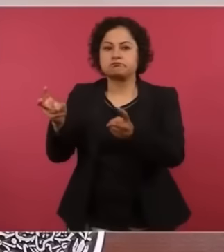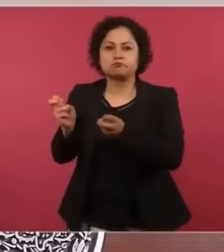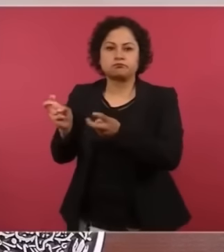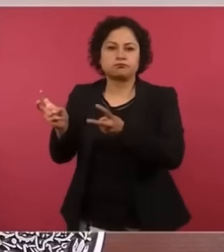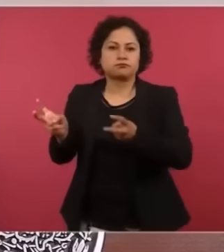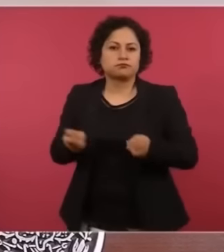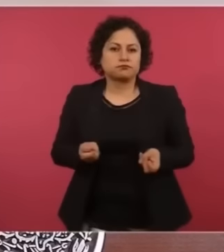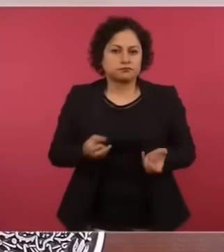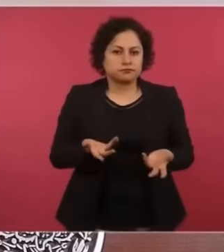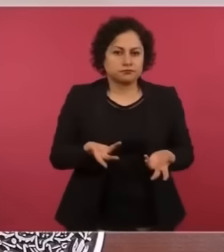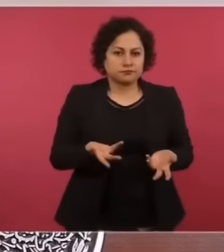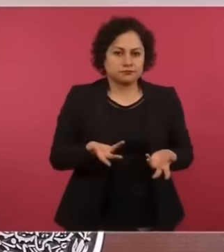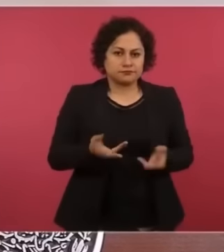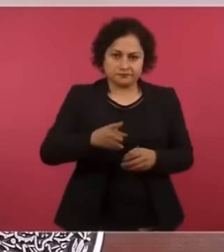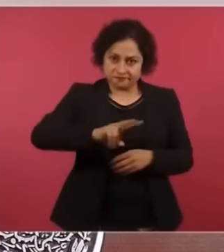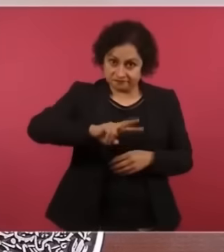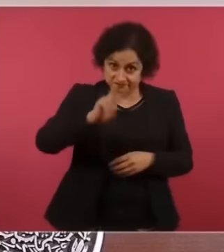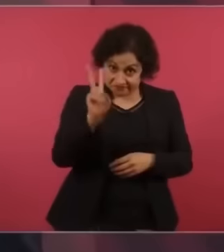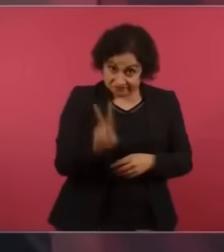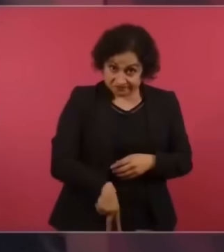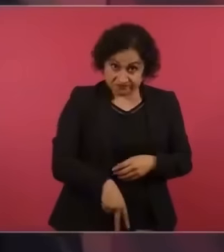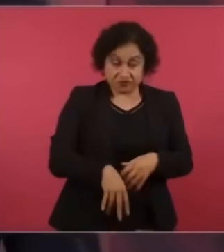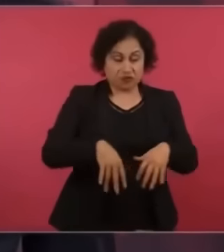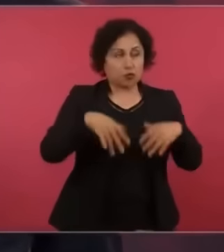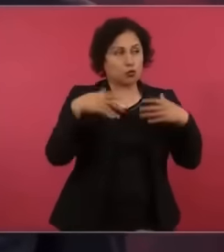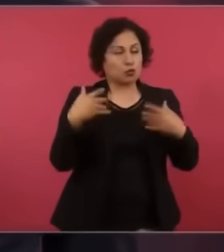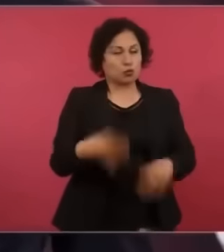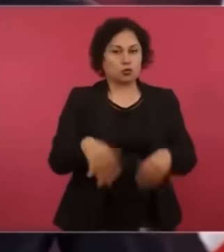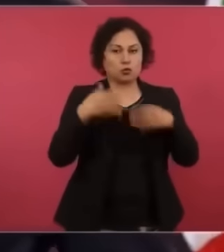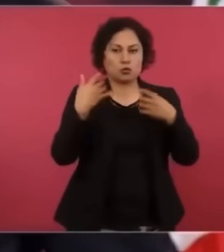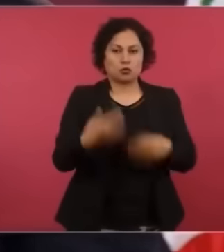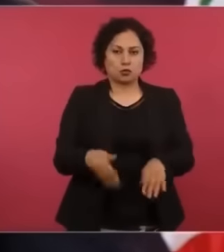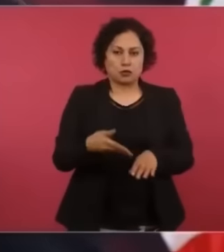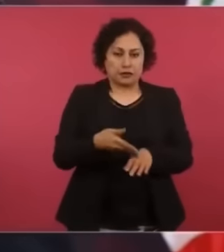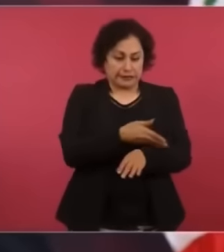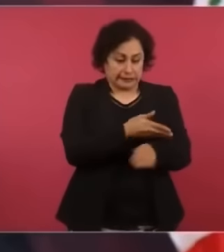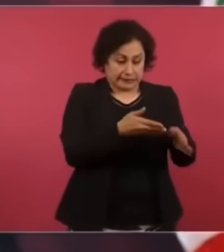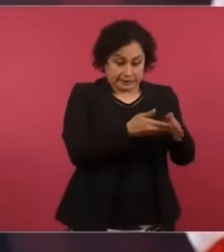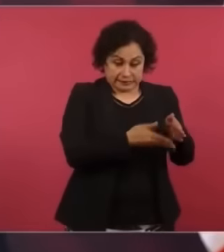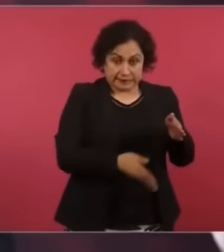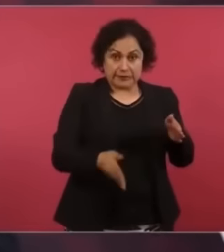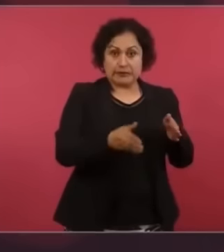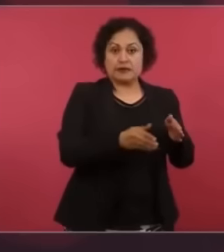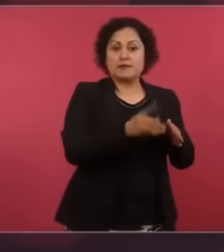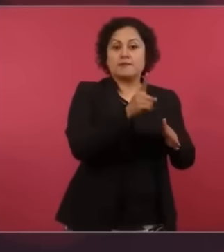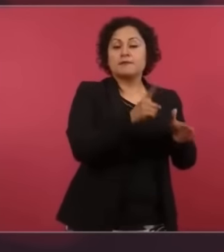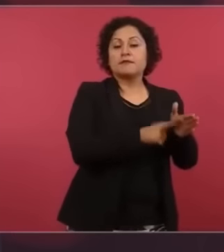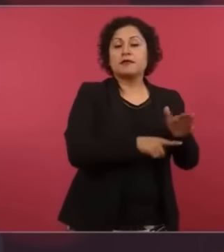Tan es así que durante todo este periodo, del 83